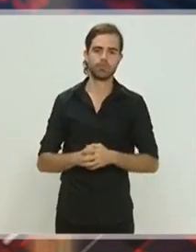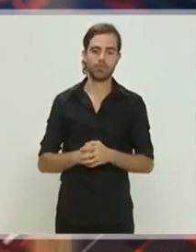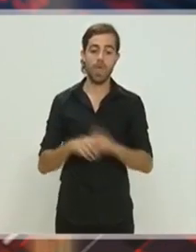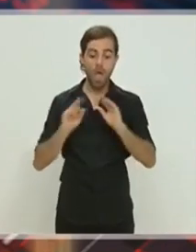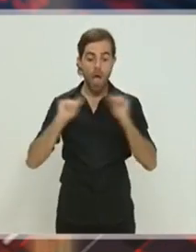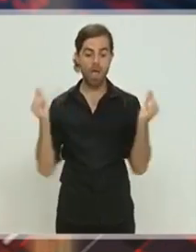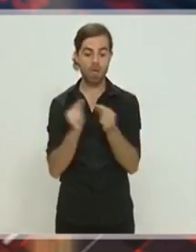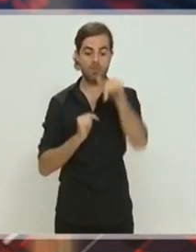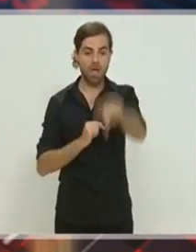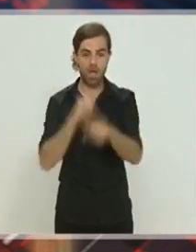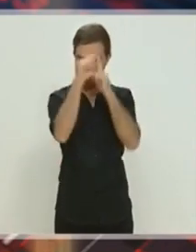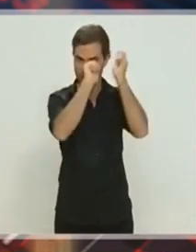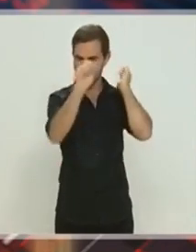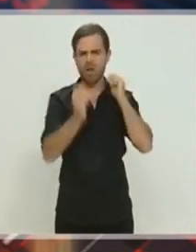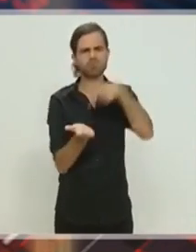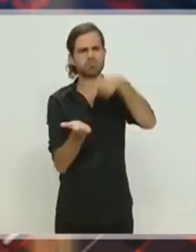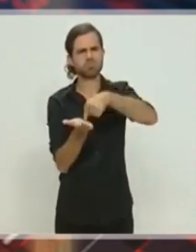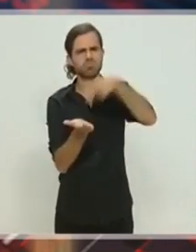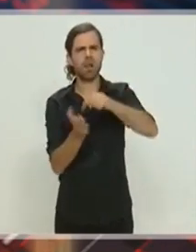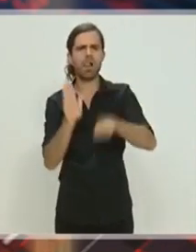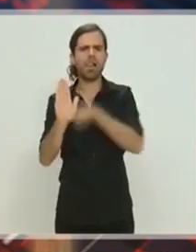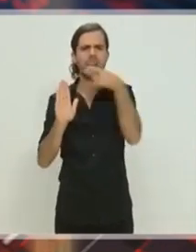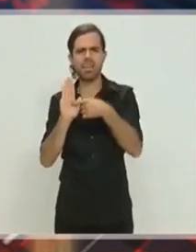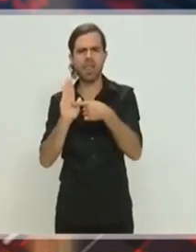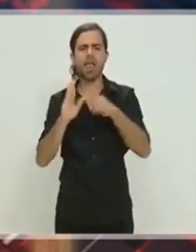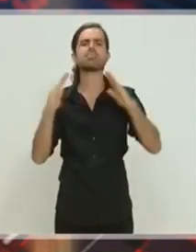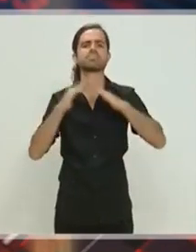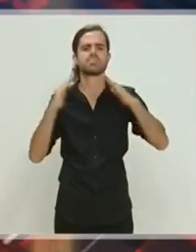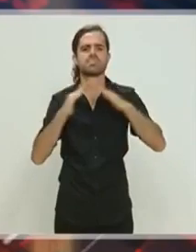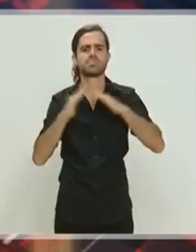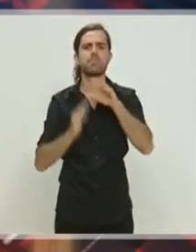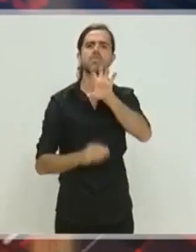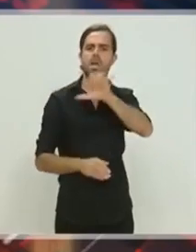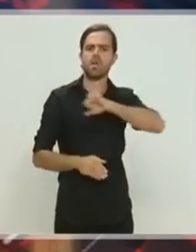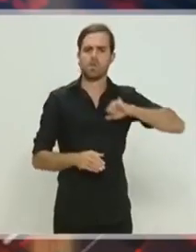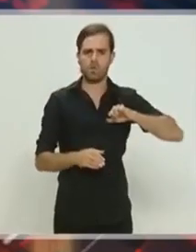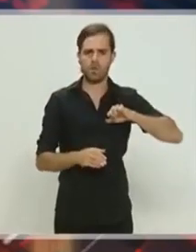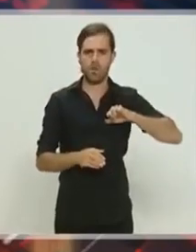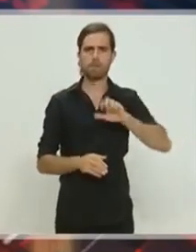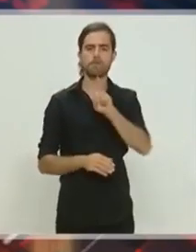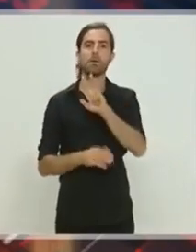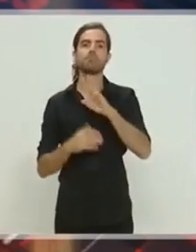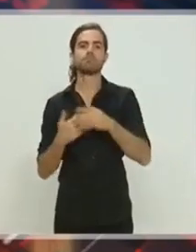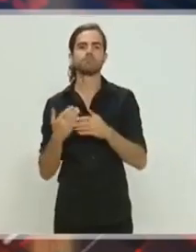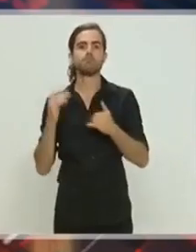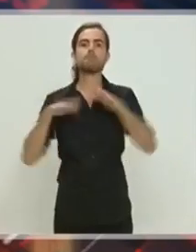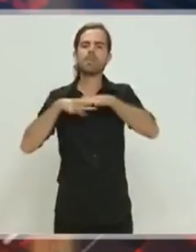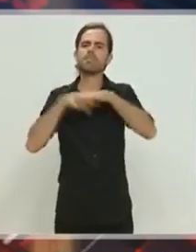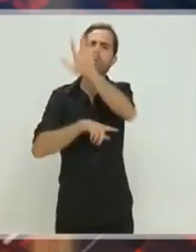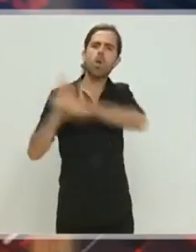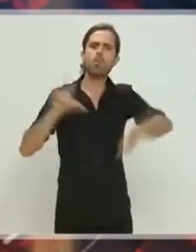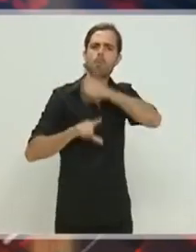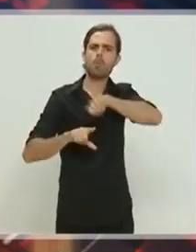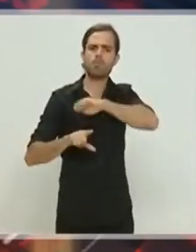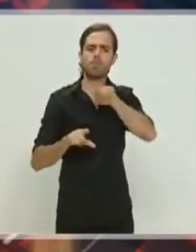vivienda autonómica. Son representantes de 45 plataformas de toda España que diseñan aquí las líneas futuras de